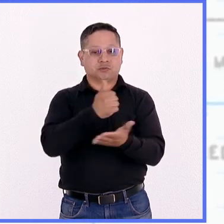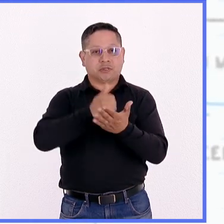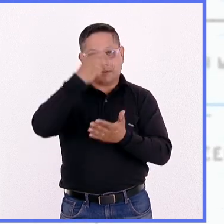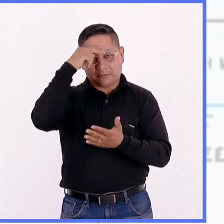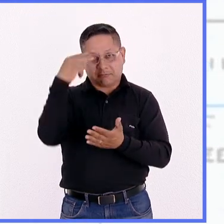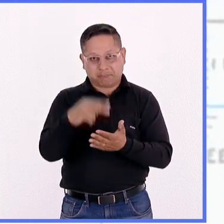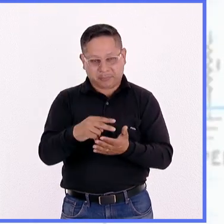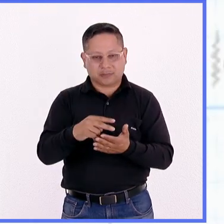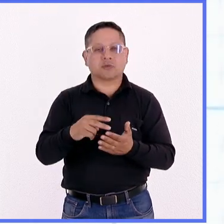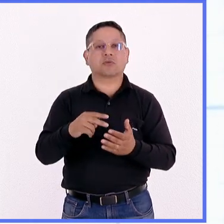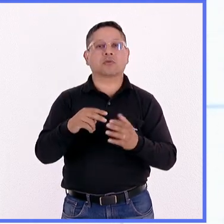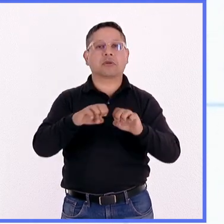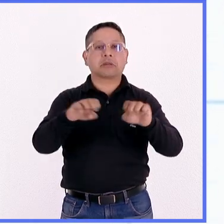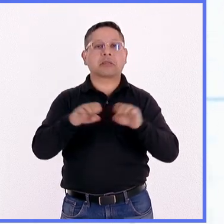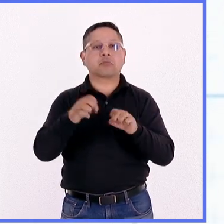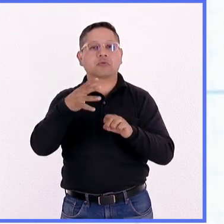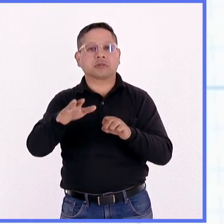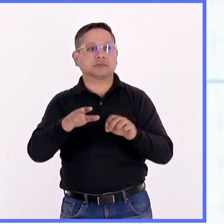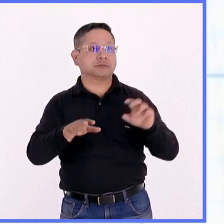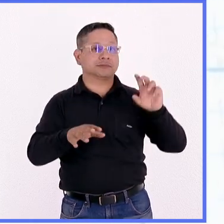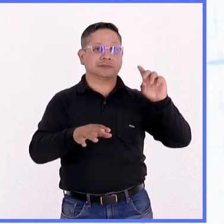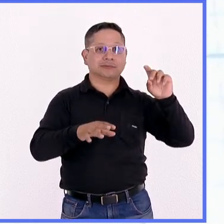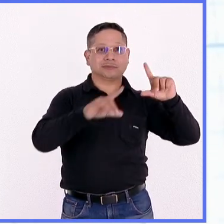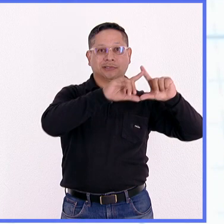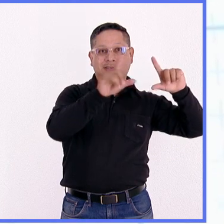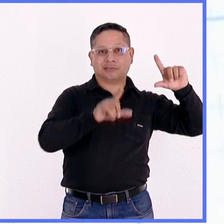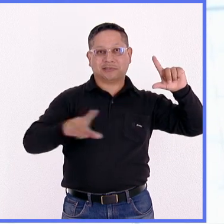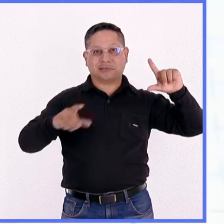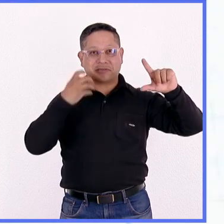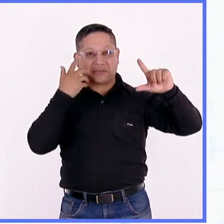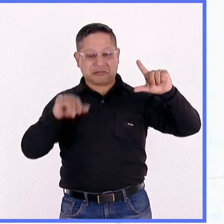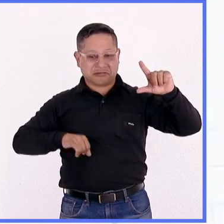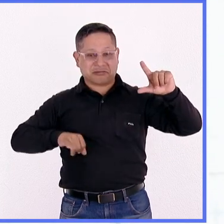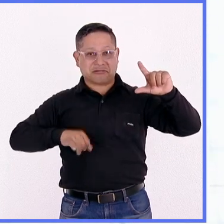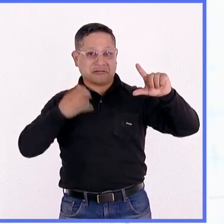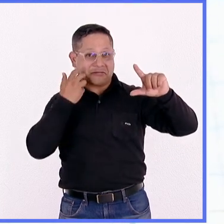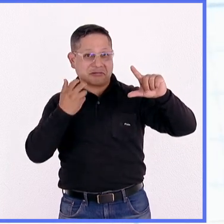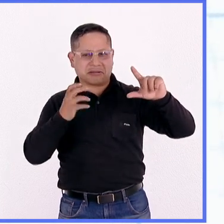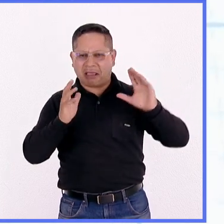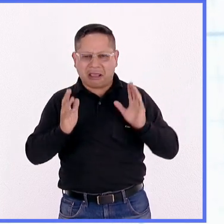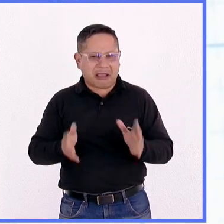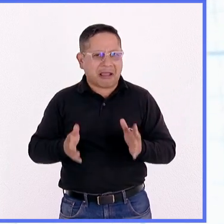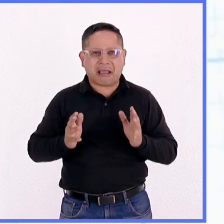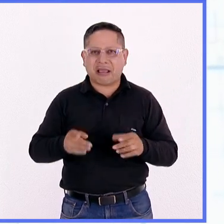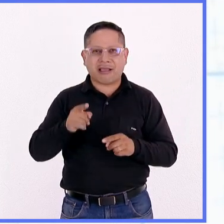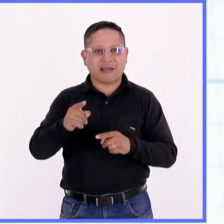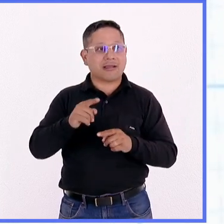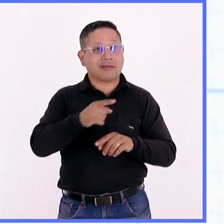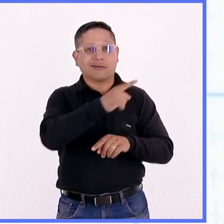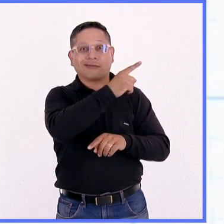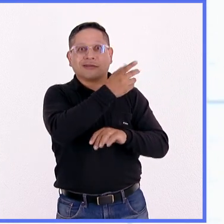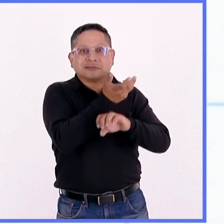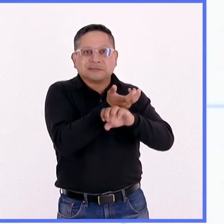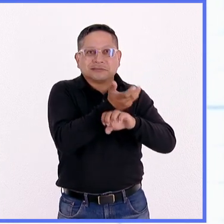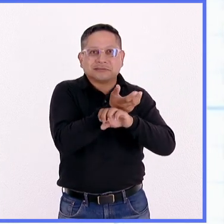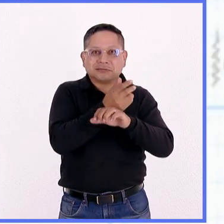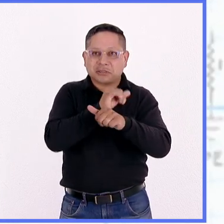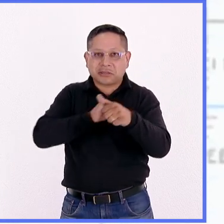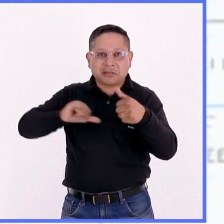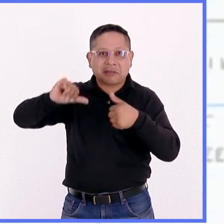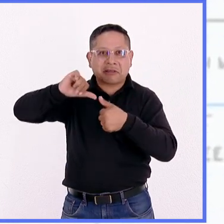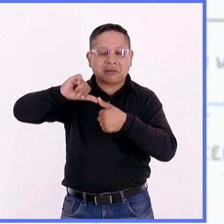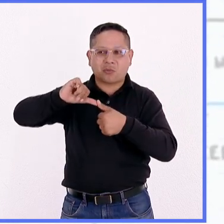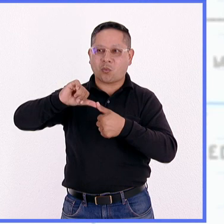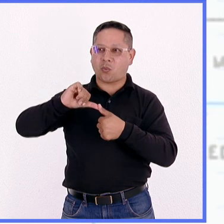y 30 en el país, cada vez son más quienes se interesan por esta actividad y que hoy se juegue también en Estados Unidos y Centroamérica